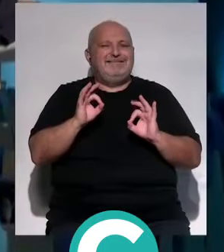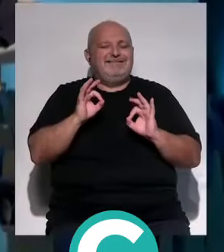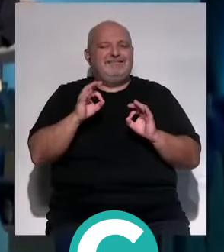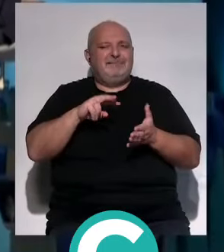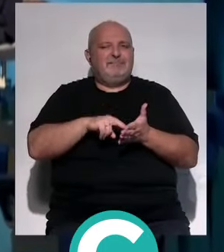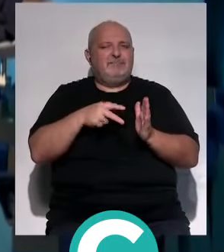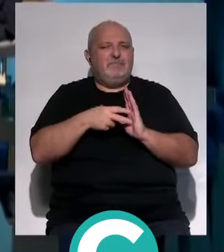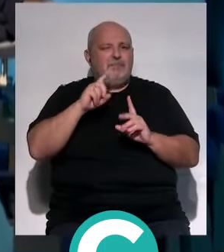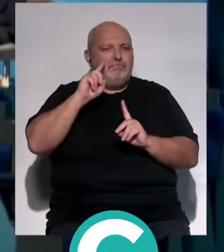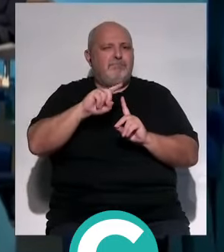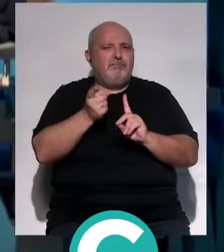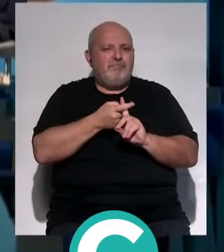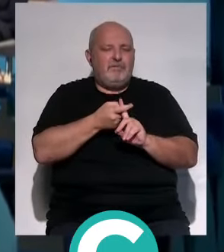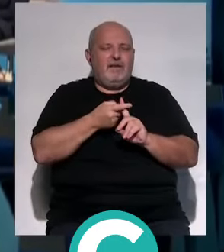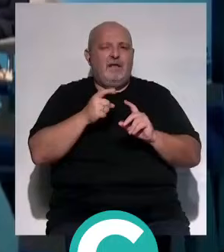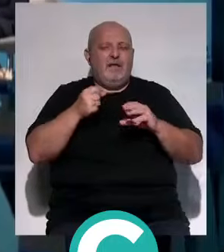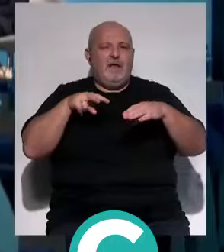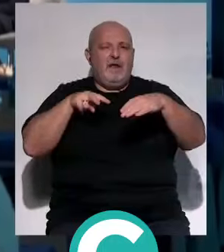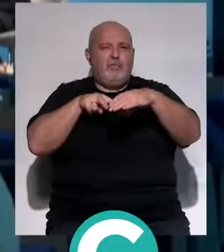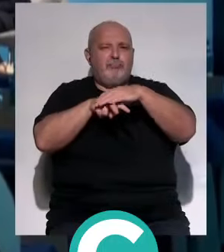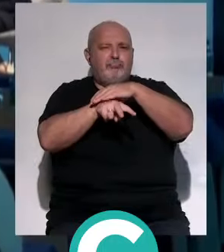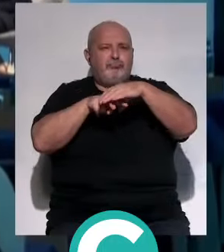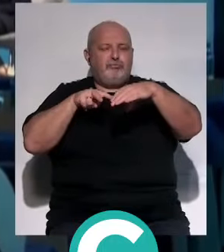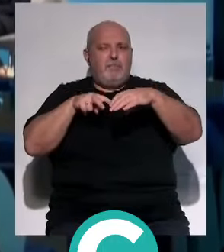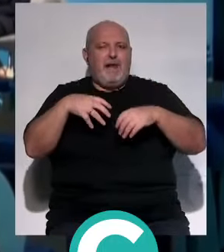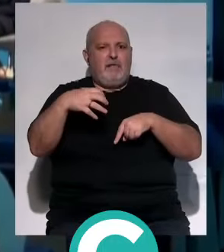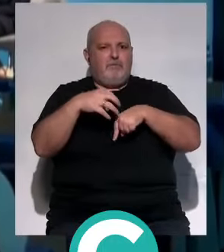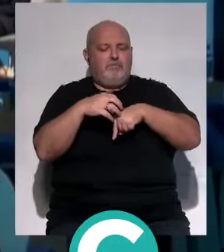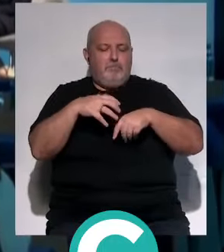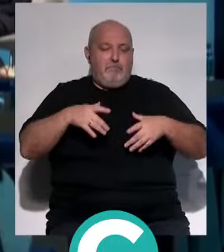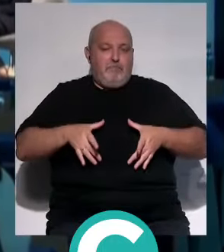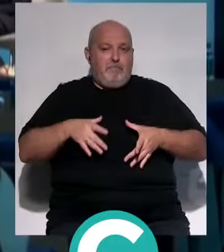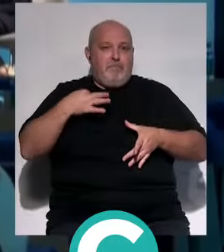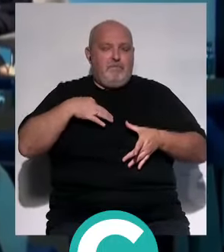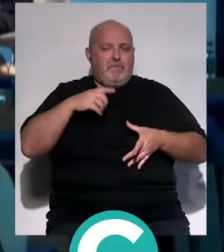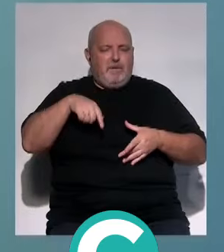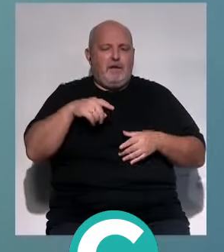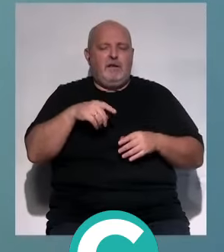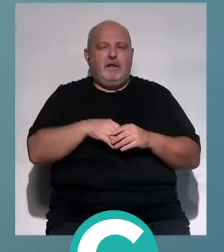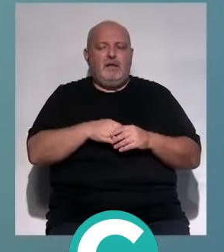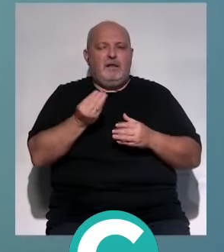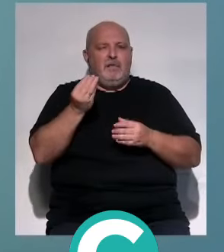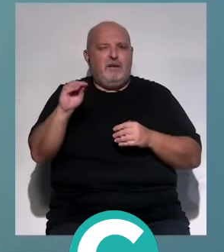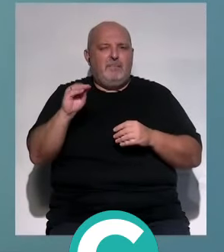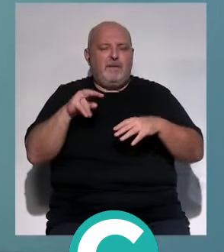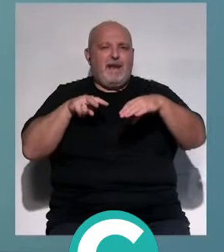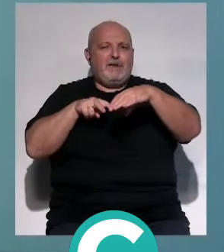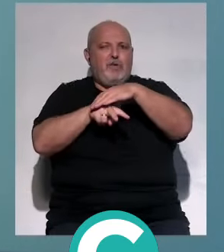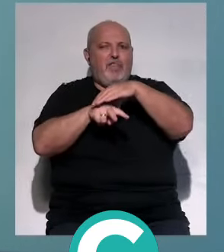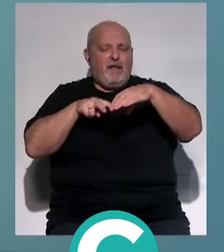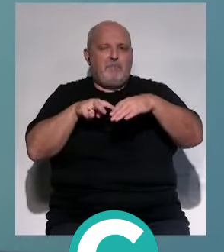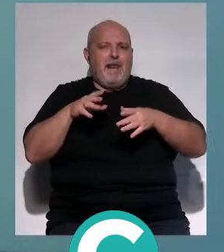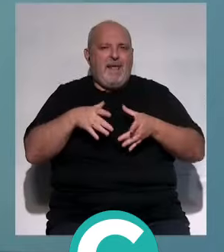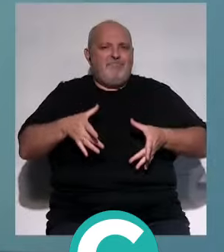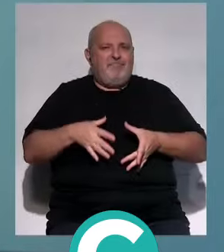técnicas diagnósticas como la resonancia magnética para vejiga o el PET. La introducción de la resonancia magnética,